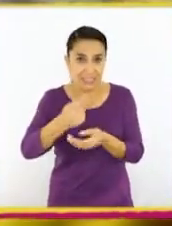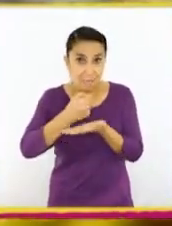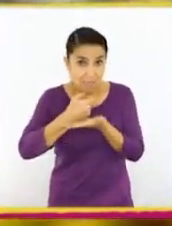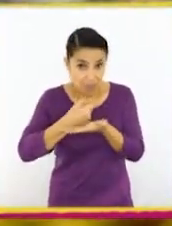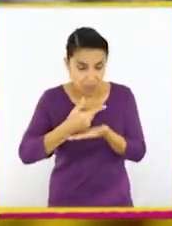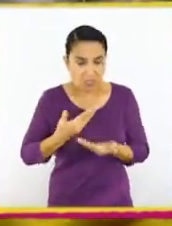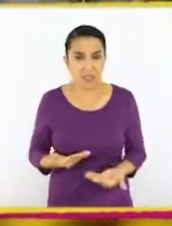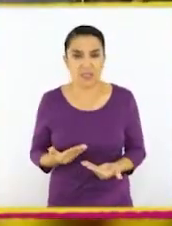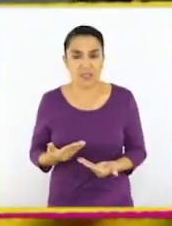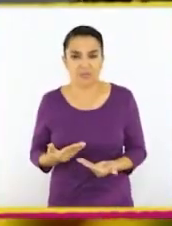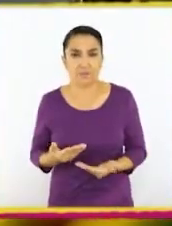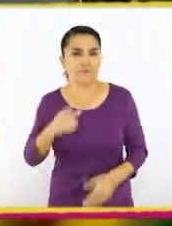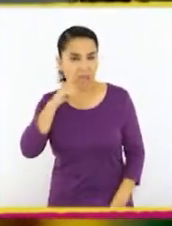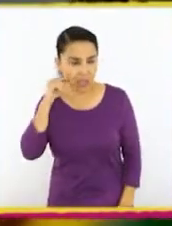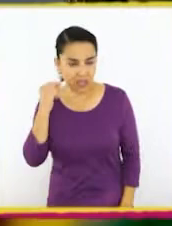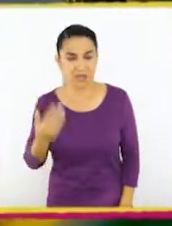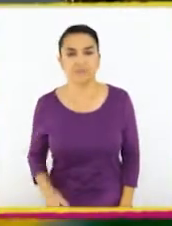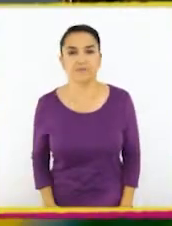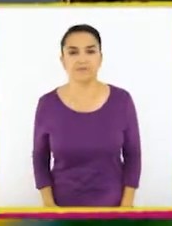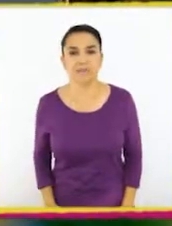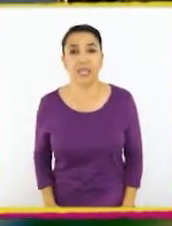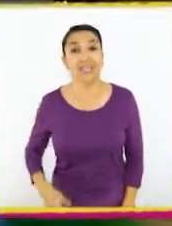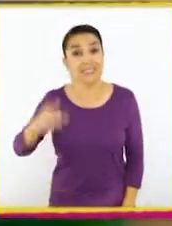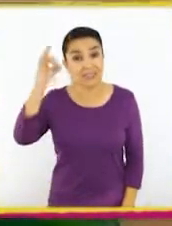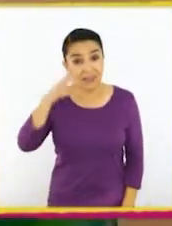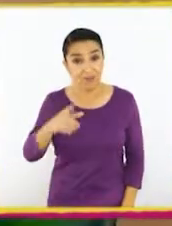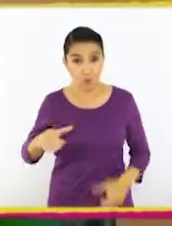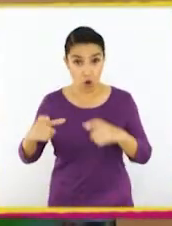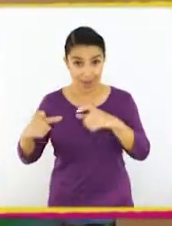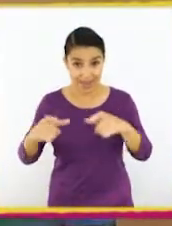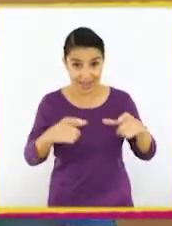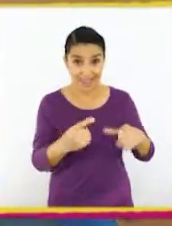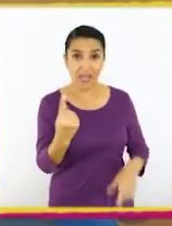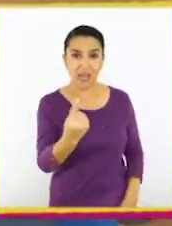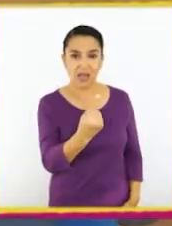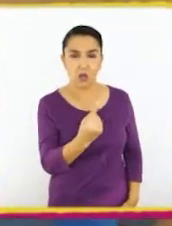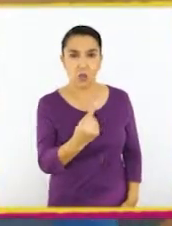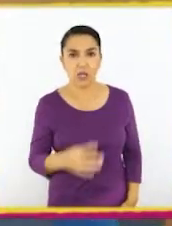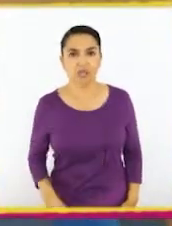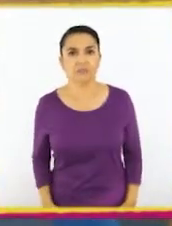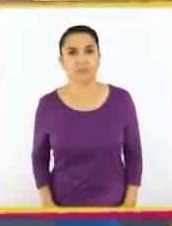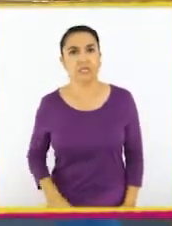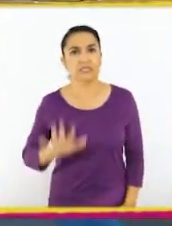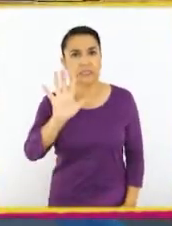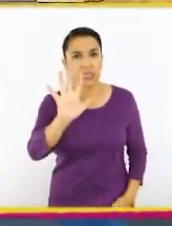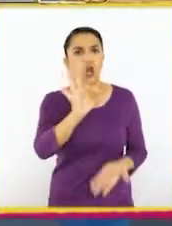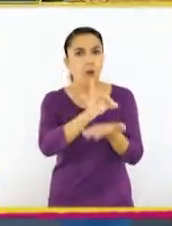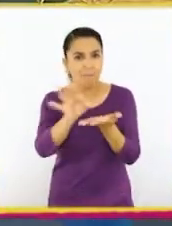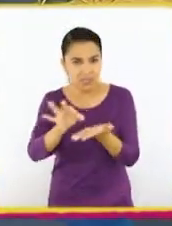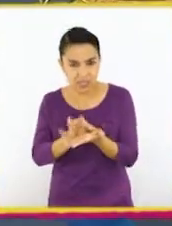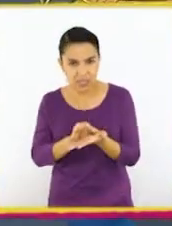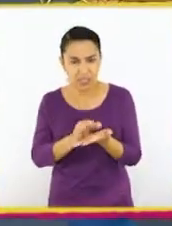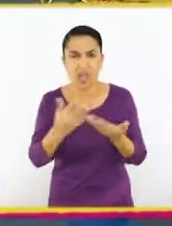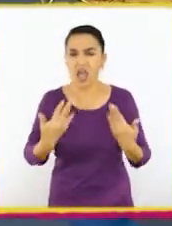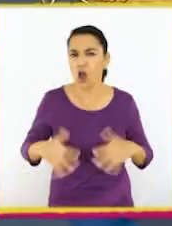¿cierto? Y también sabemos que en cada cajita vienen 5 pastillas. ¿Qué tenemos que hacer ahora? Muy bien, tenemos que